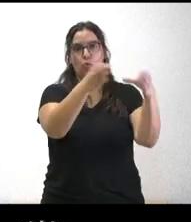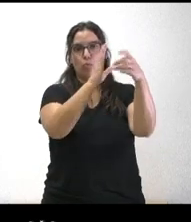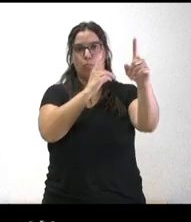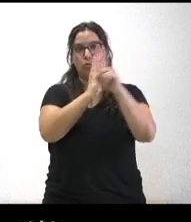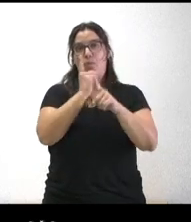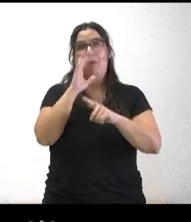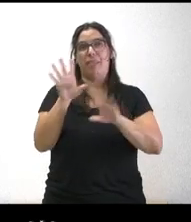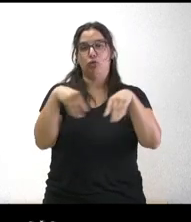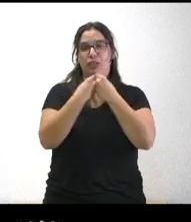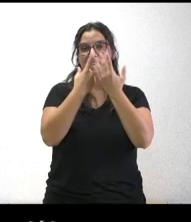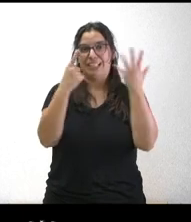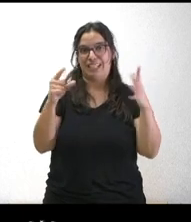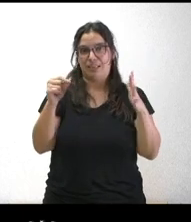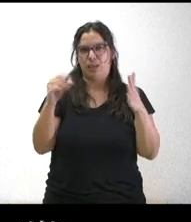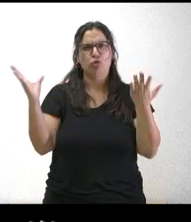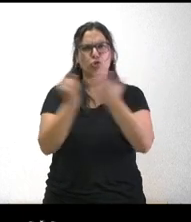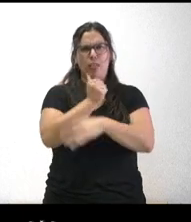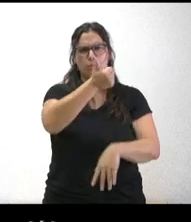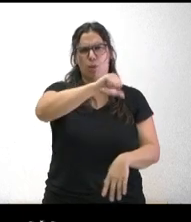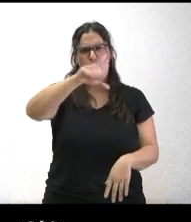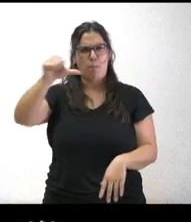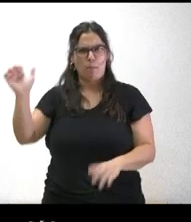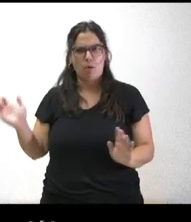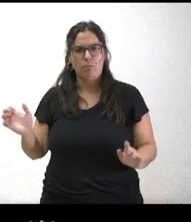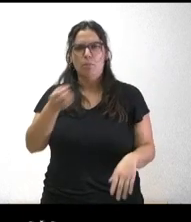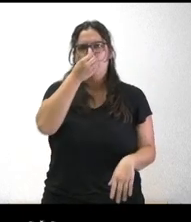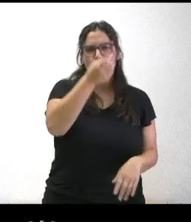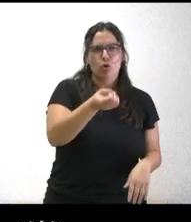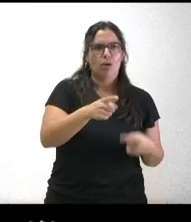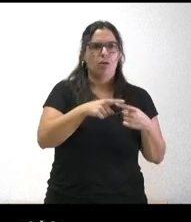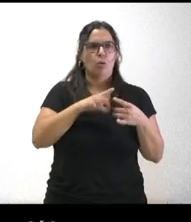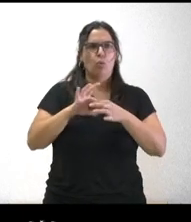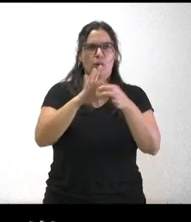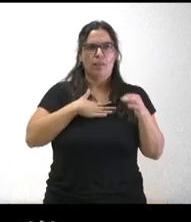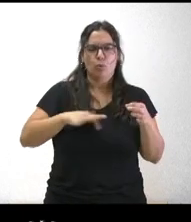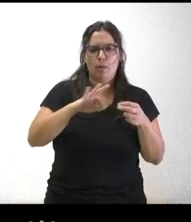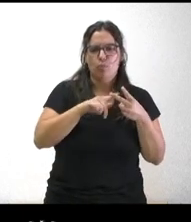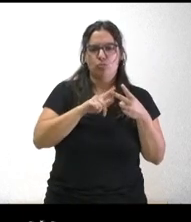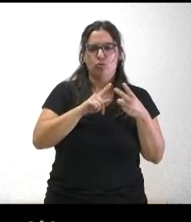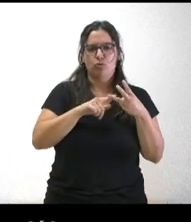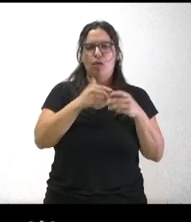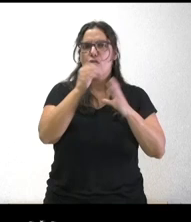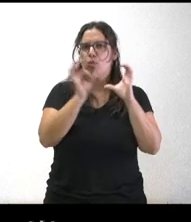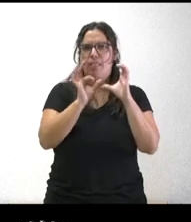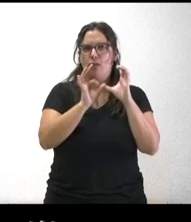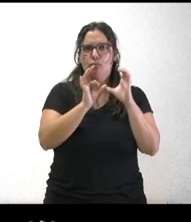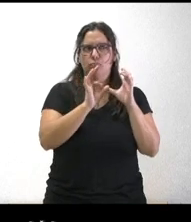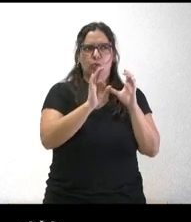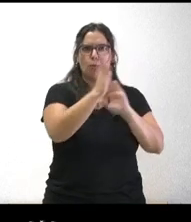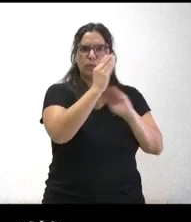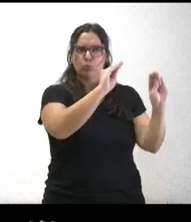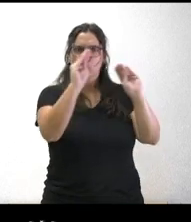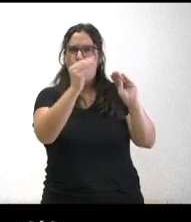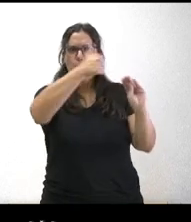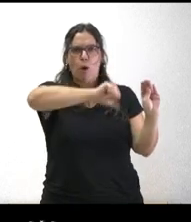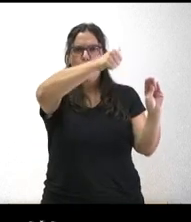60 creo todas han sido rechazadas al PSOE a Unidas Podemos y a Ciudadanos mi